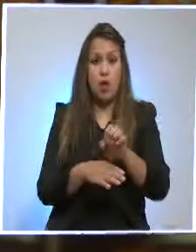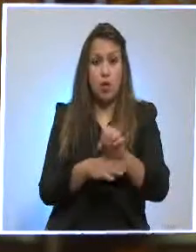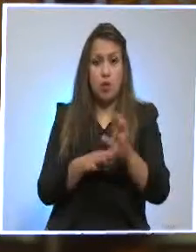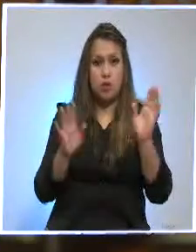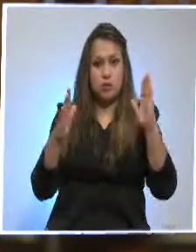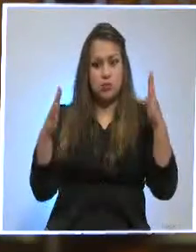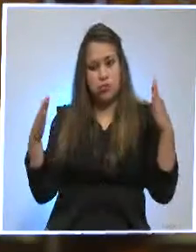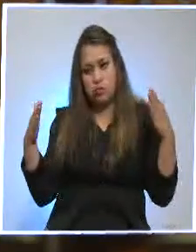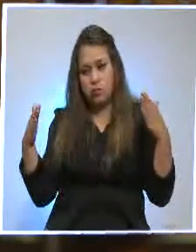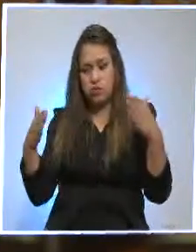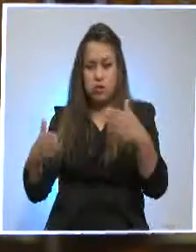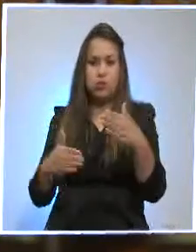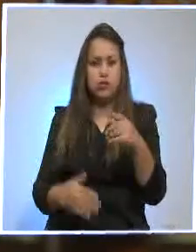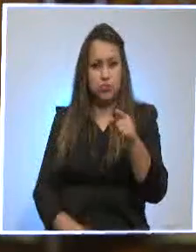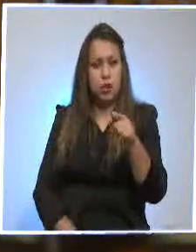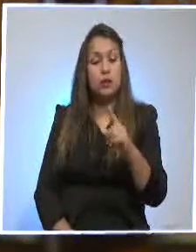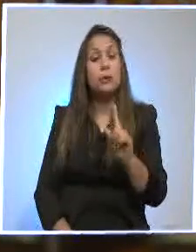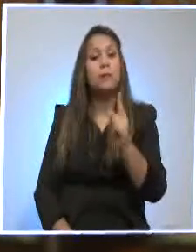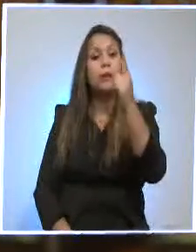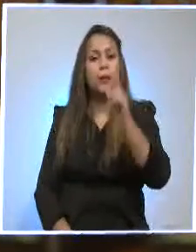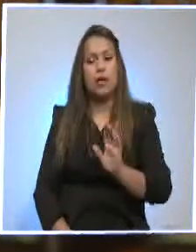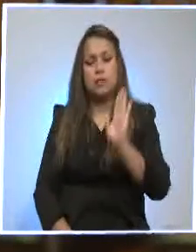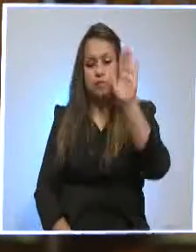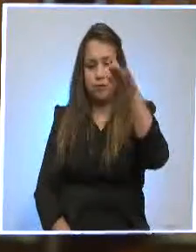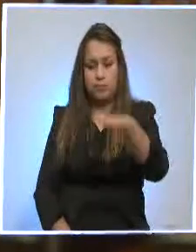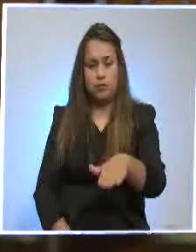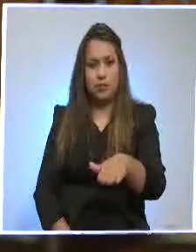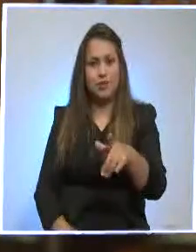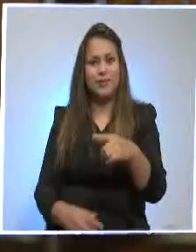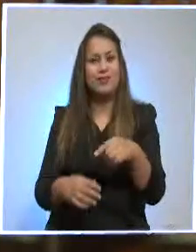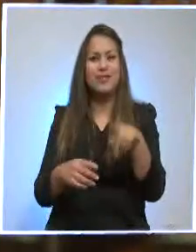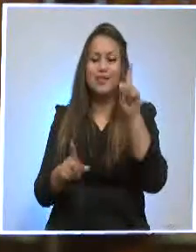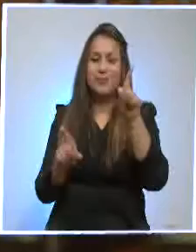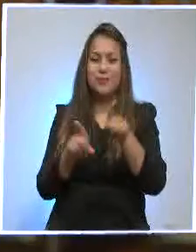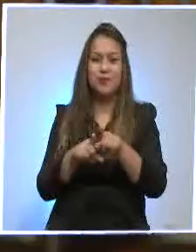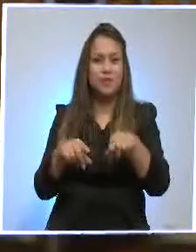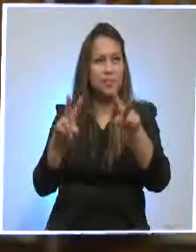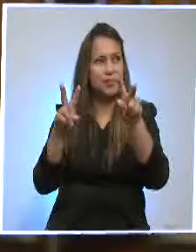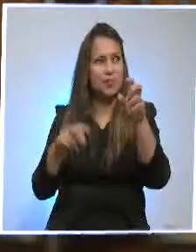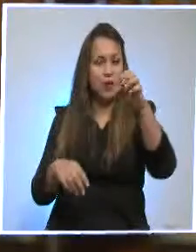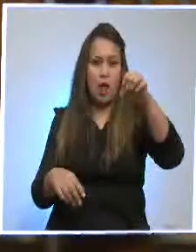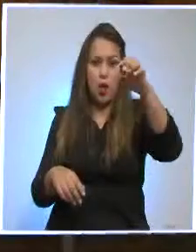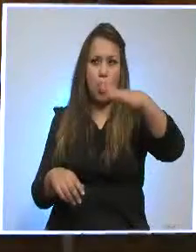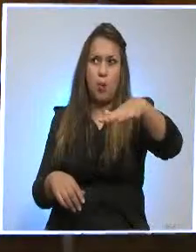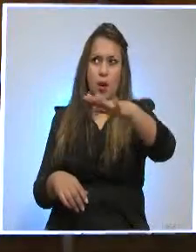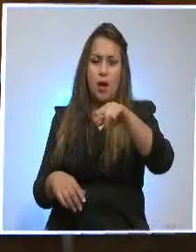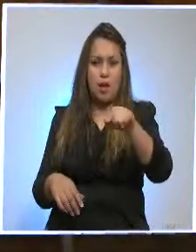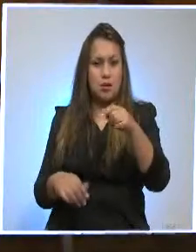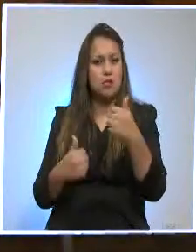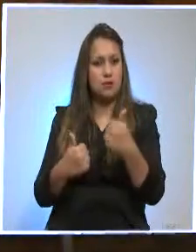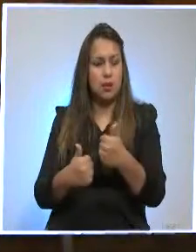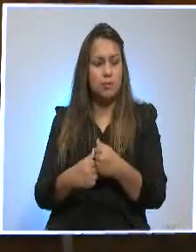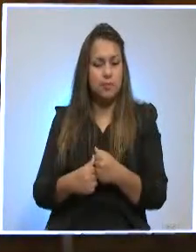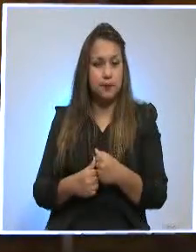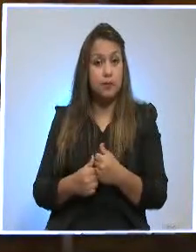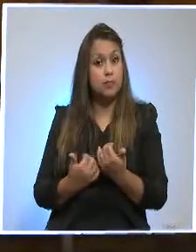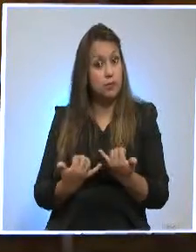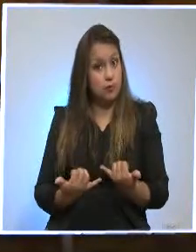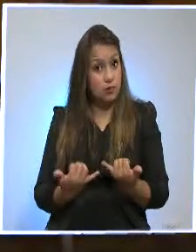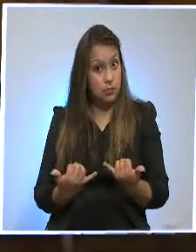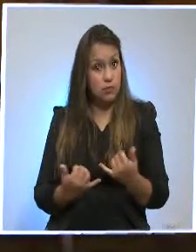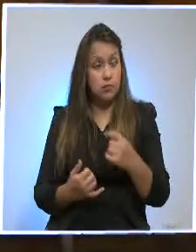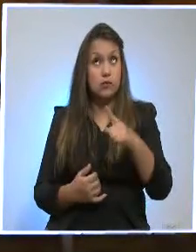obviamente este va a ser el primer paso y creo que el acuerdo con la Unión Europea va a ser beneficioso para el país. Ahora bien, se ha manifestado que el